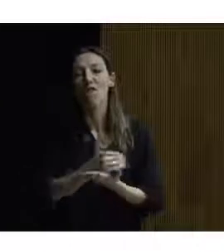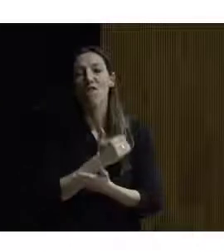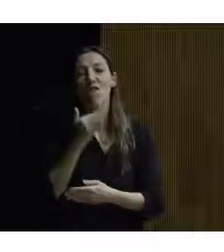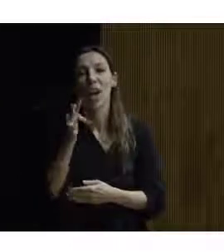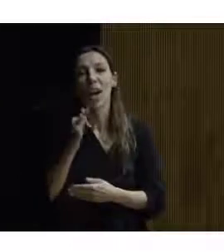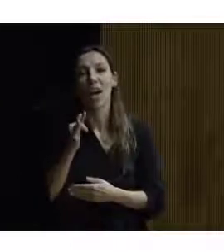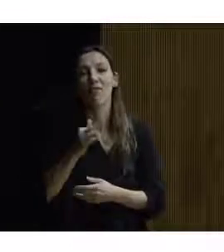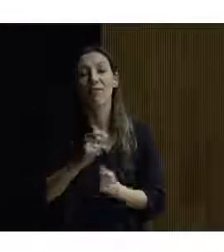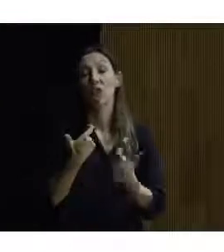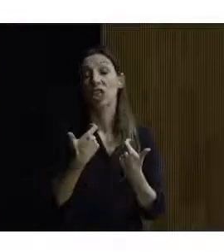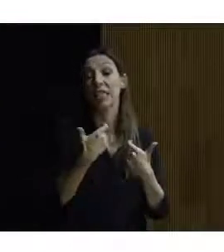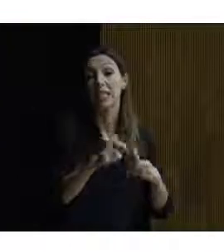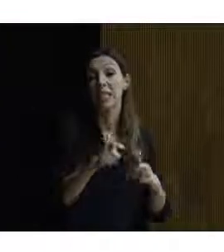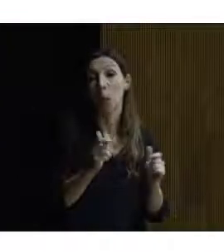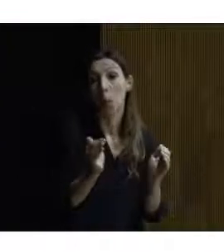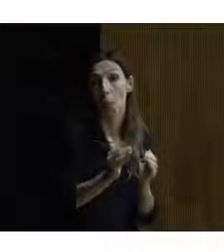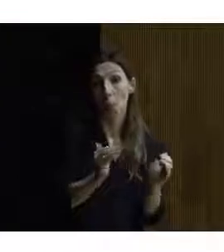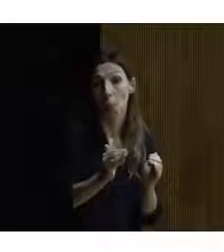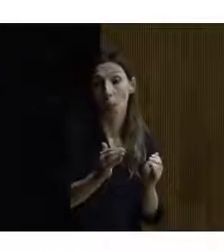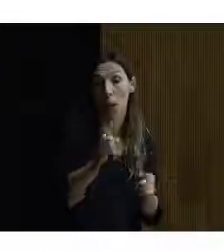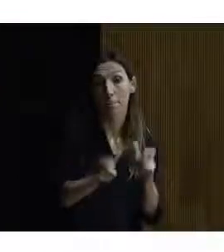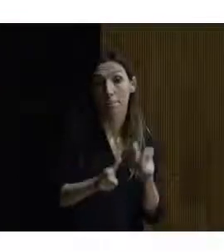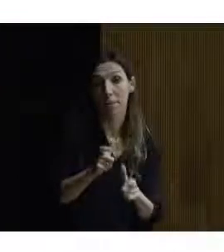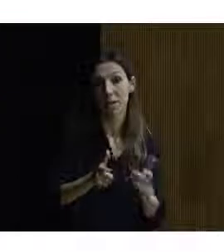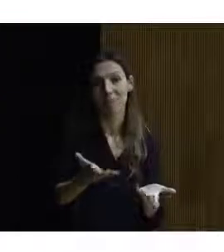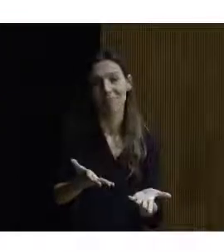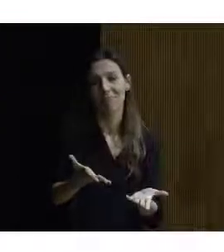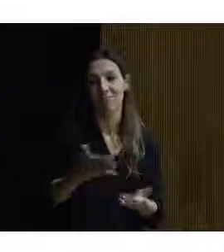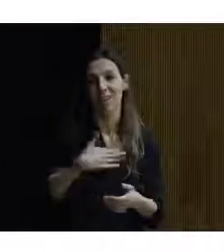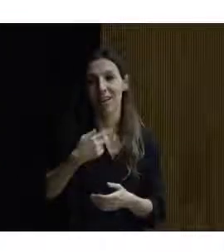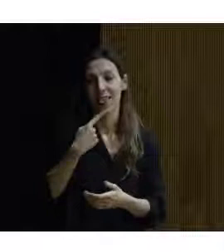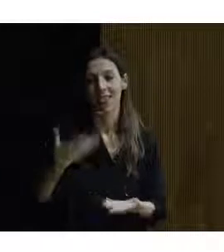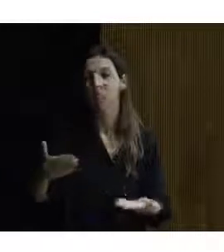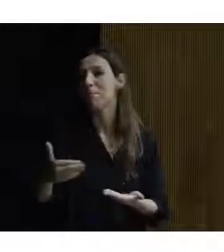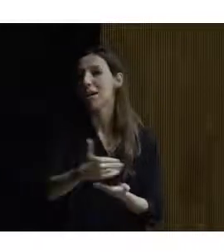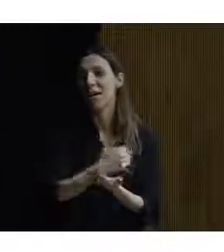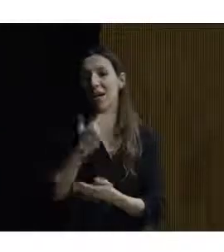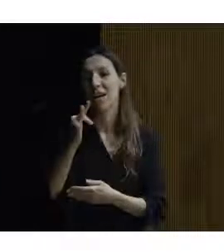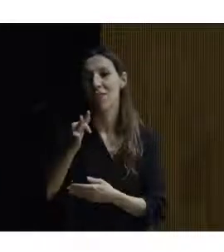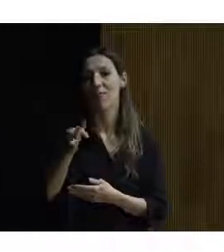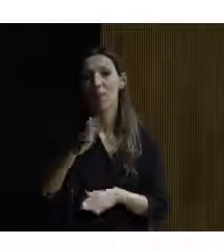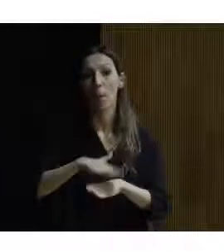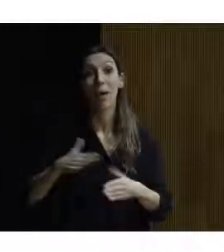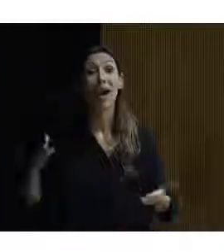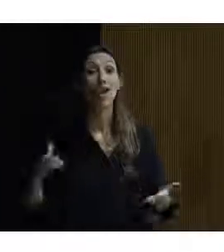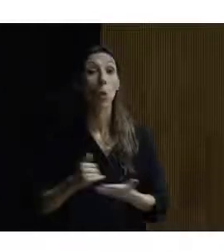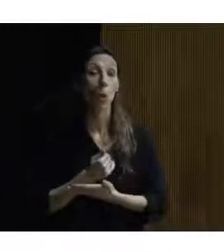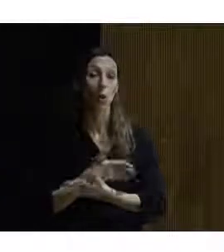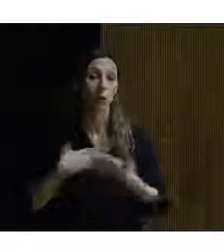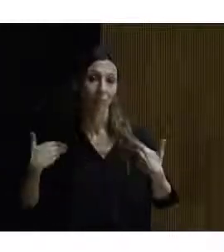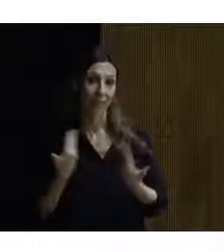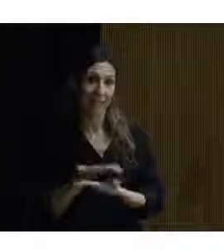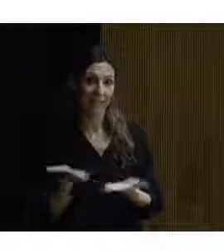pequeño de la población sino que haciendo un mundo mejor nos beneficiamos toda la población o todo el mundo en este caso